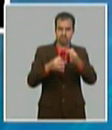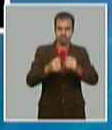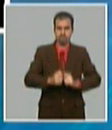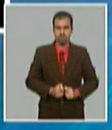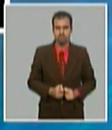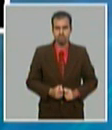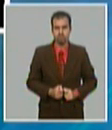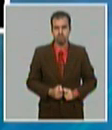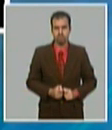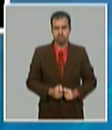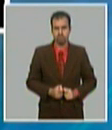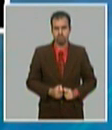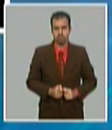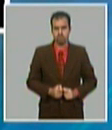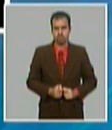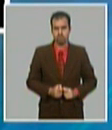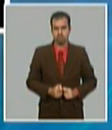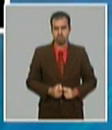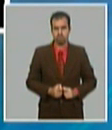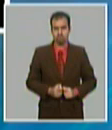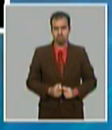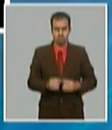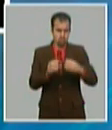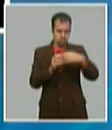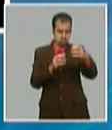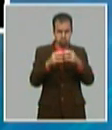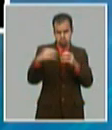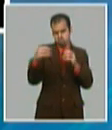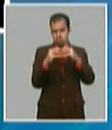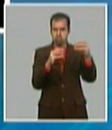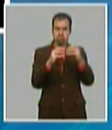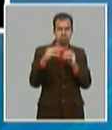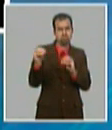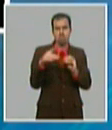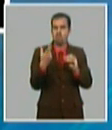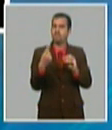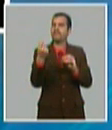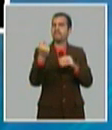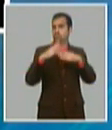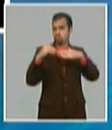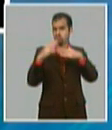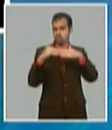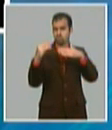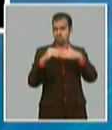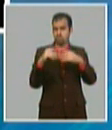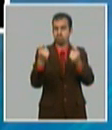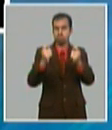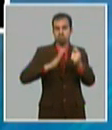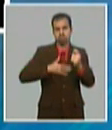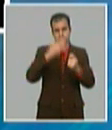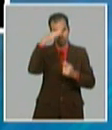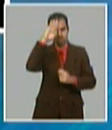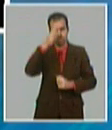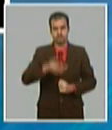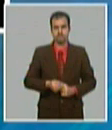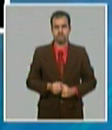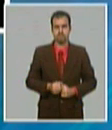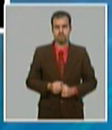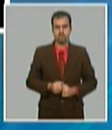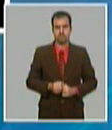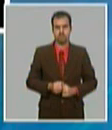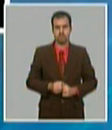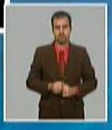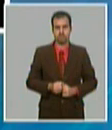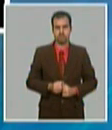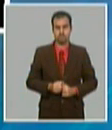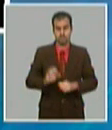en la distribución de divisas a la economía, reteniéndose por las entidades parte de